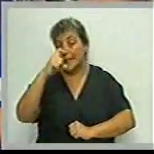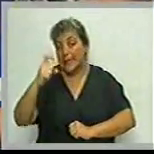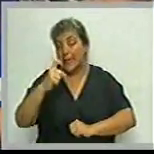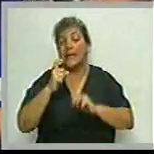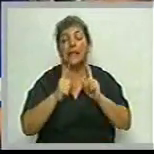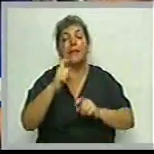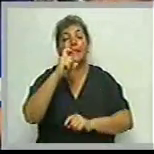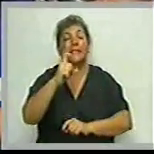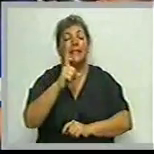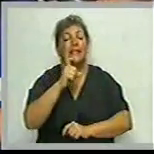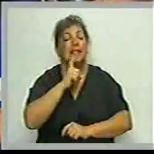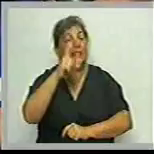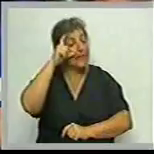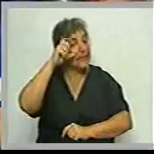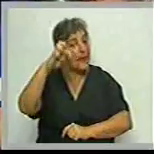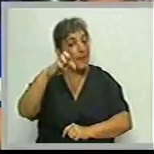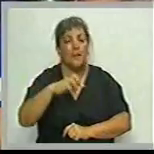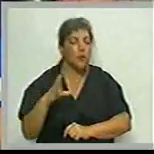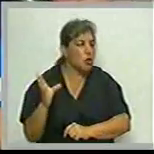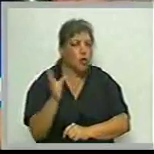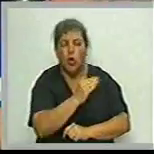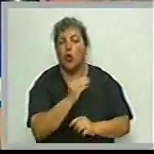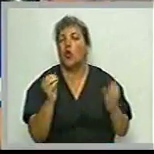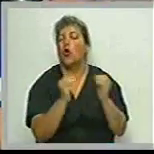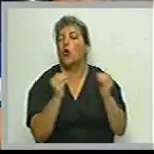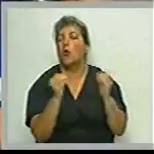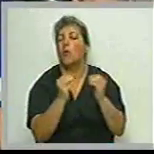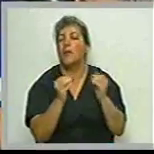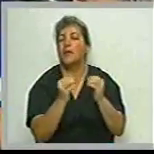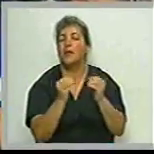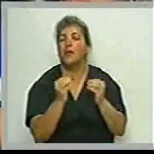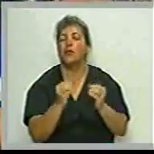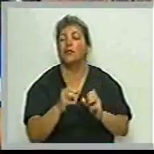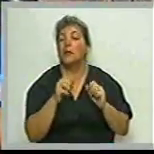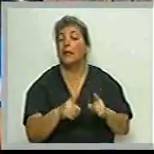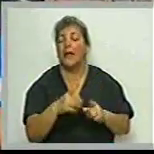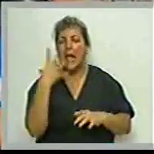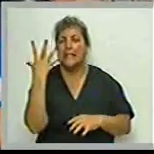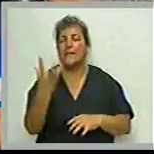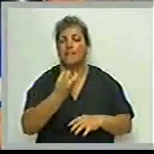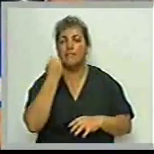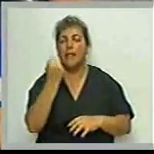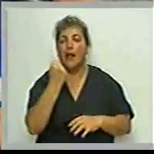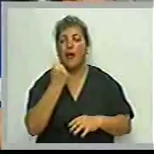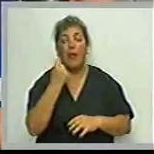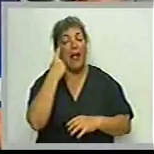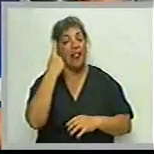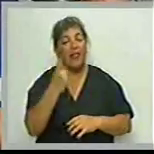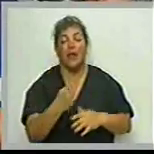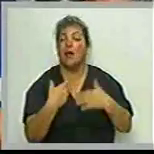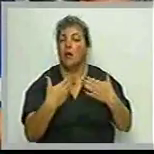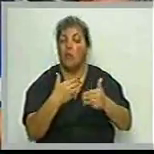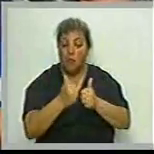la CETEP, como todos los compañeros que han tomado la iniciativa y que fue